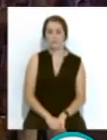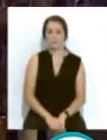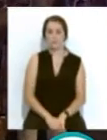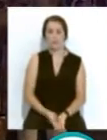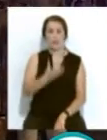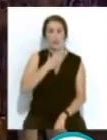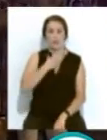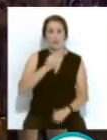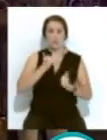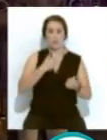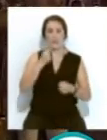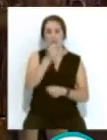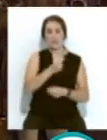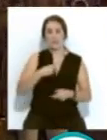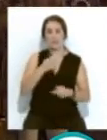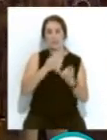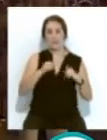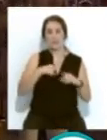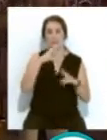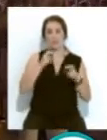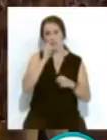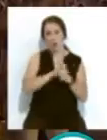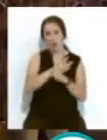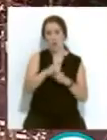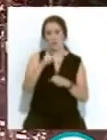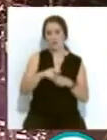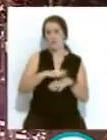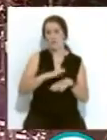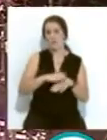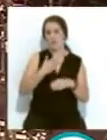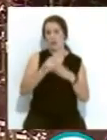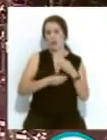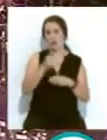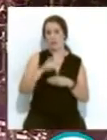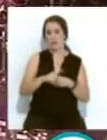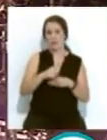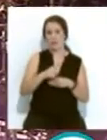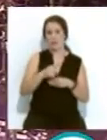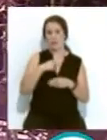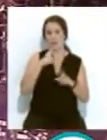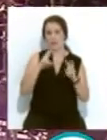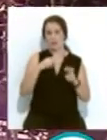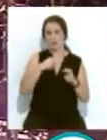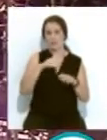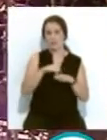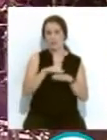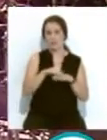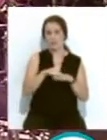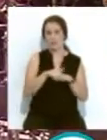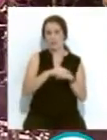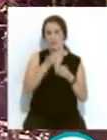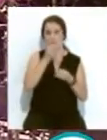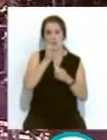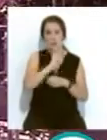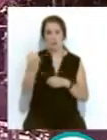El Ayuntamiento ha rediseñado este evento como consecuencia del coronavirus... ...y el espectáculo será retransmitido, en este caso, perdón, vamos con otra